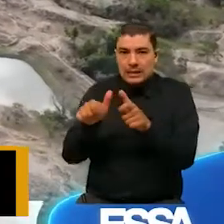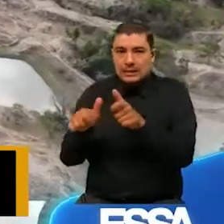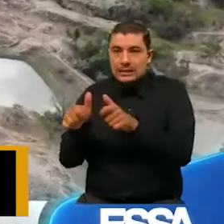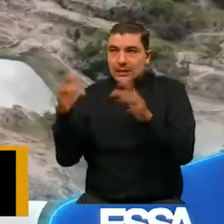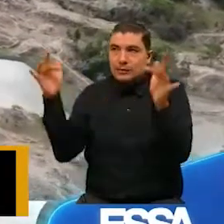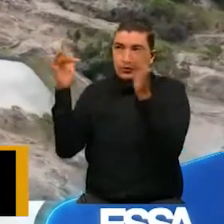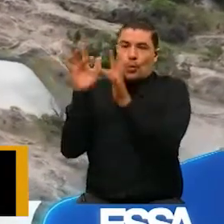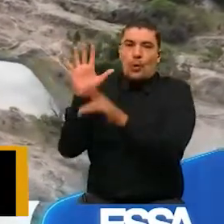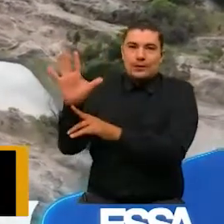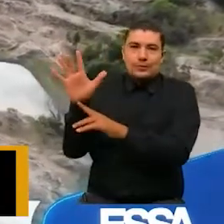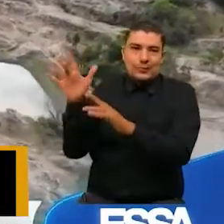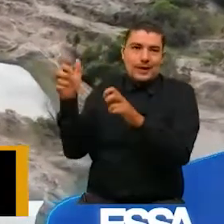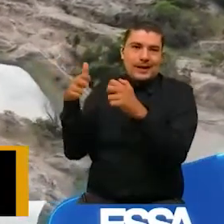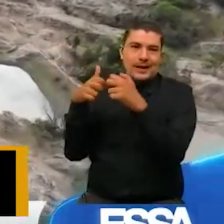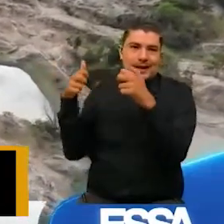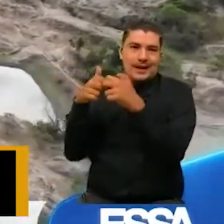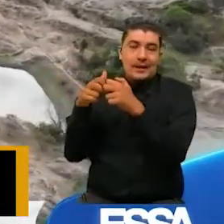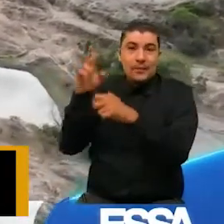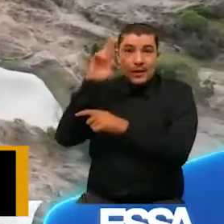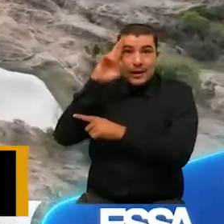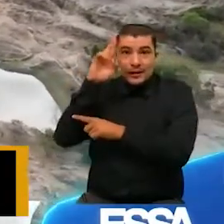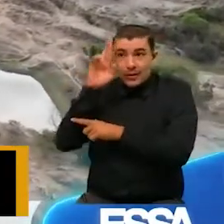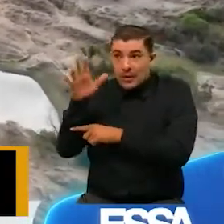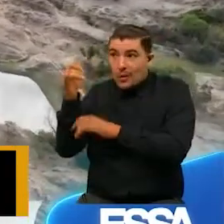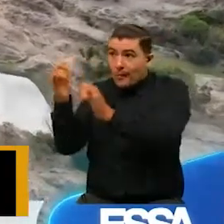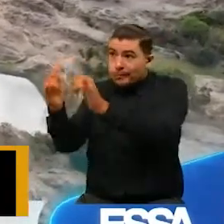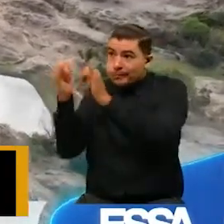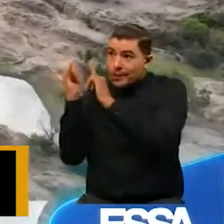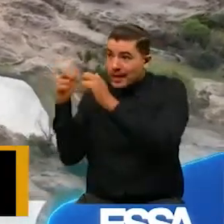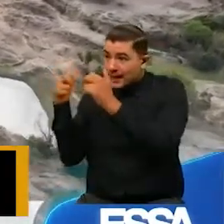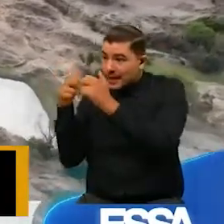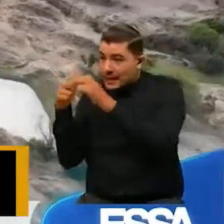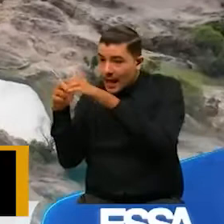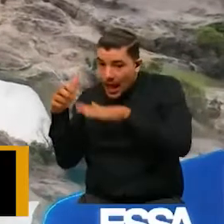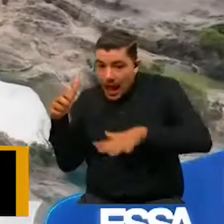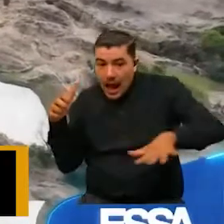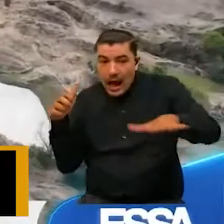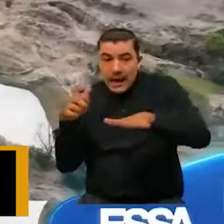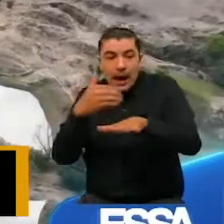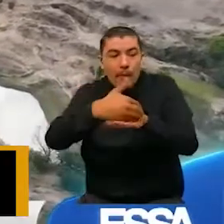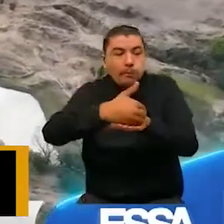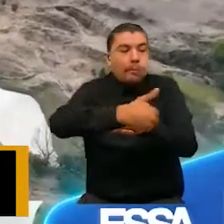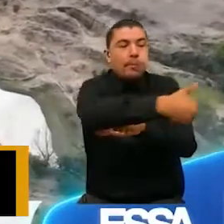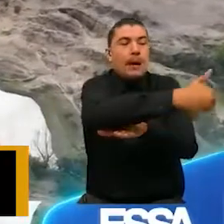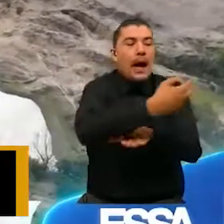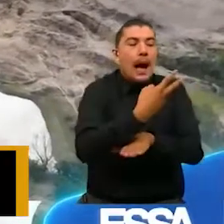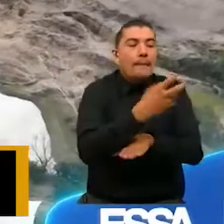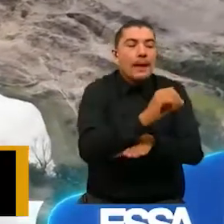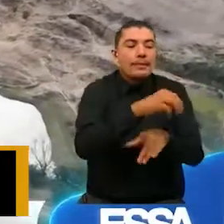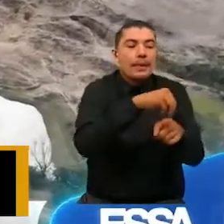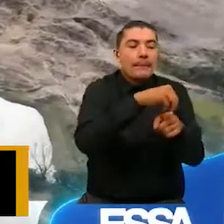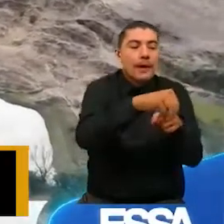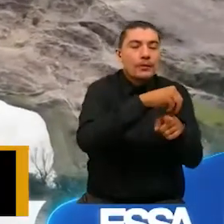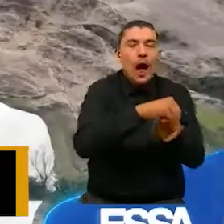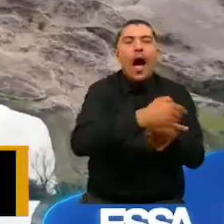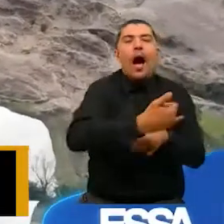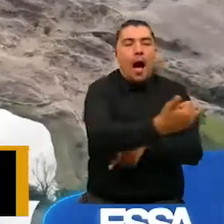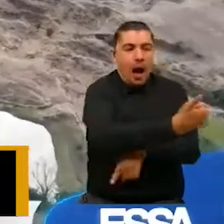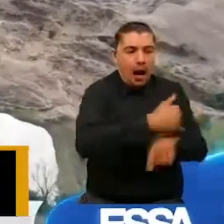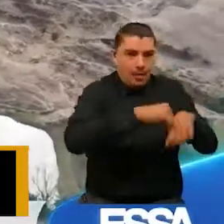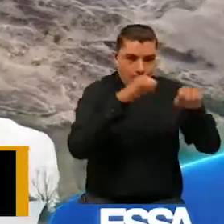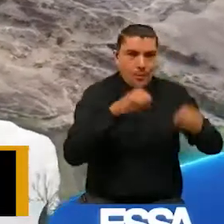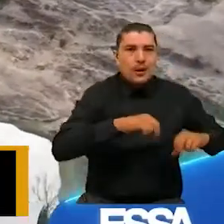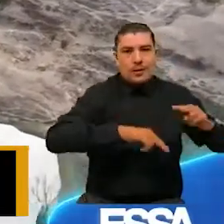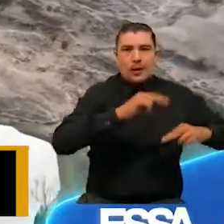Entonces, por fuera de esa servidumbre ya se pueden hacer las construcciones. ¿Qué es lo que trata este reglamento,